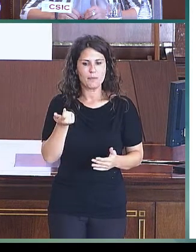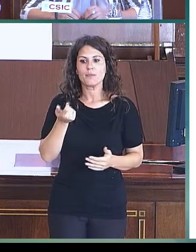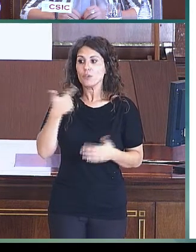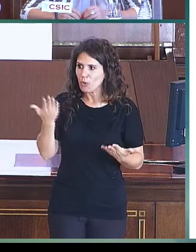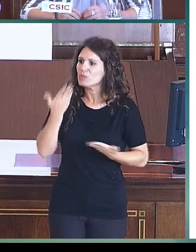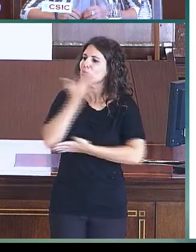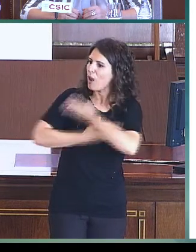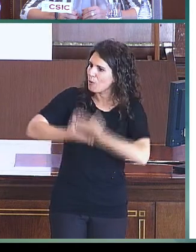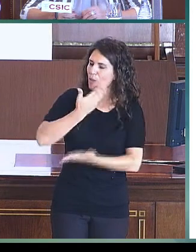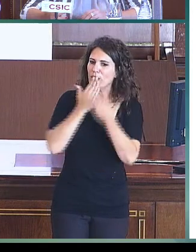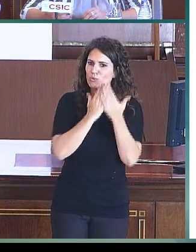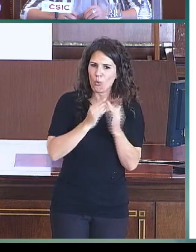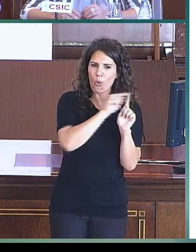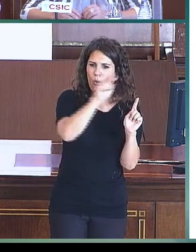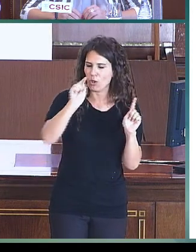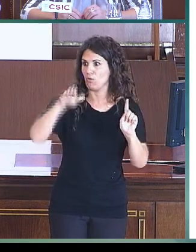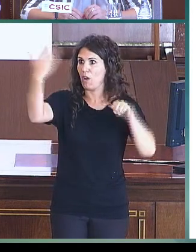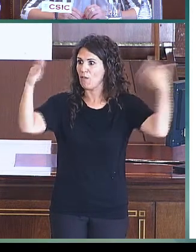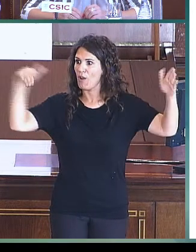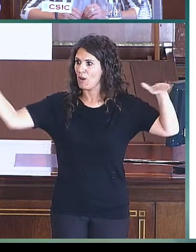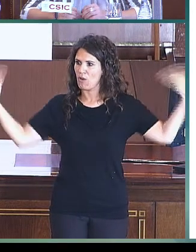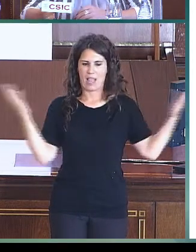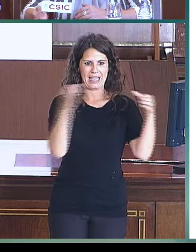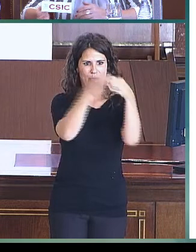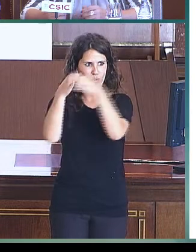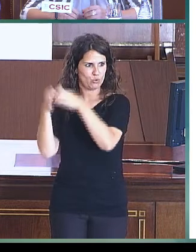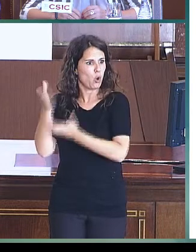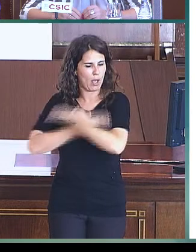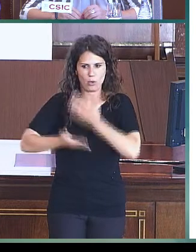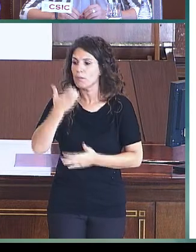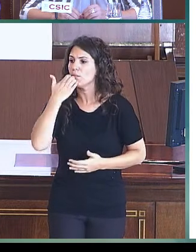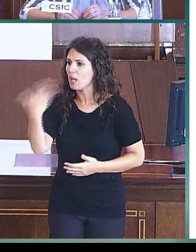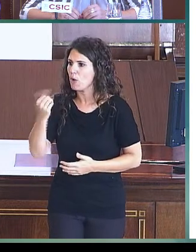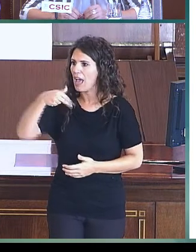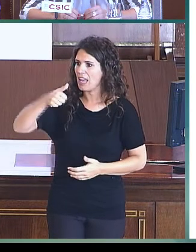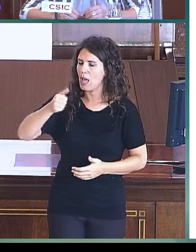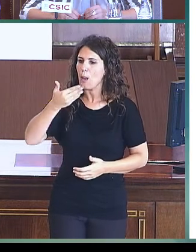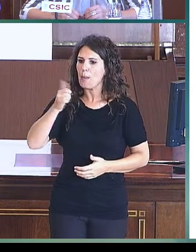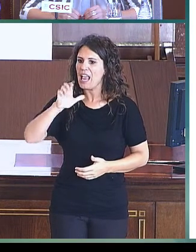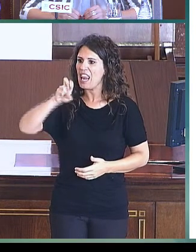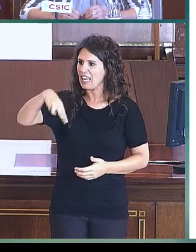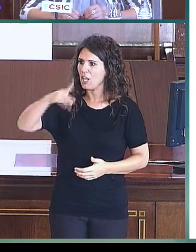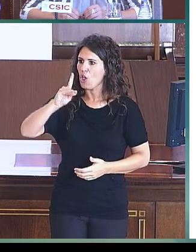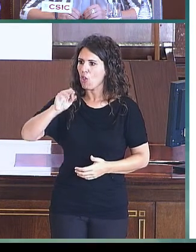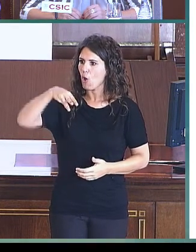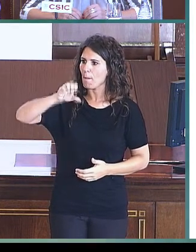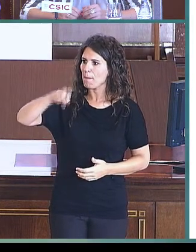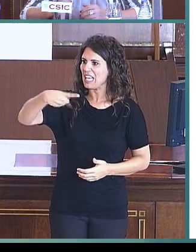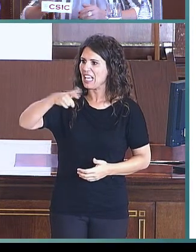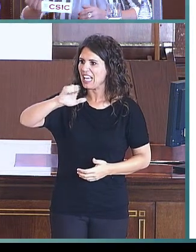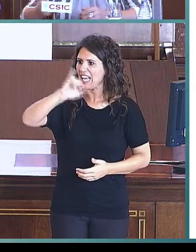estudios a nivel externo, con equipos externos, por ejemplo, con Ana Belén Domínguez, de la Universidad de Salamanca,